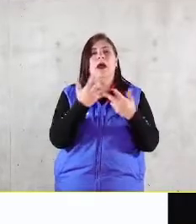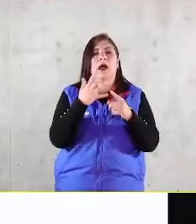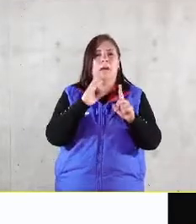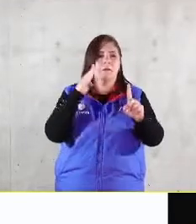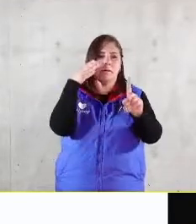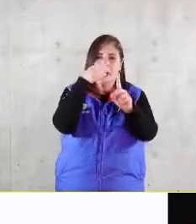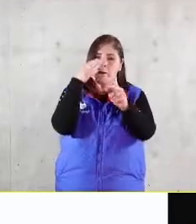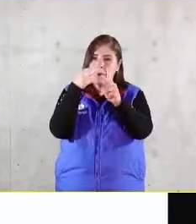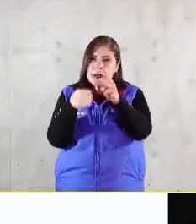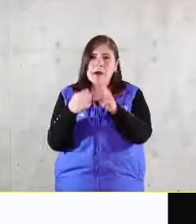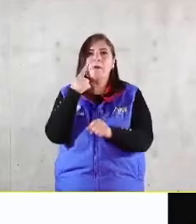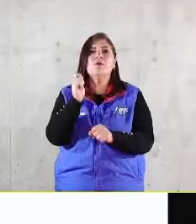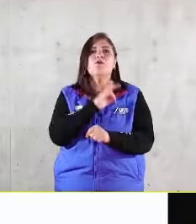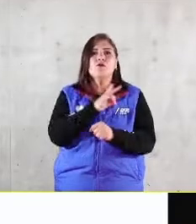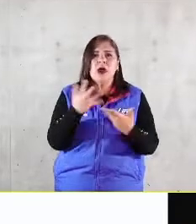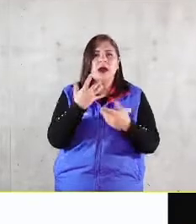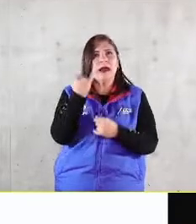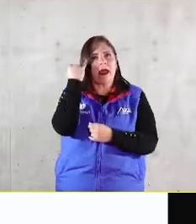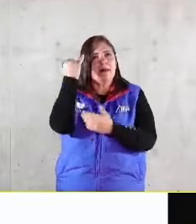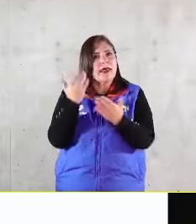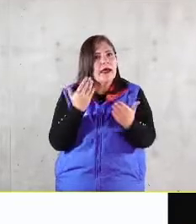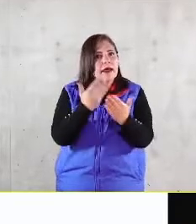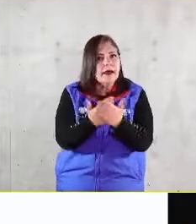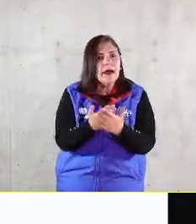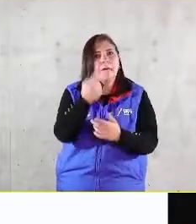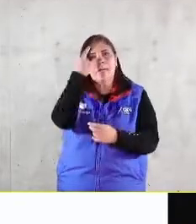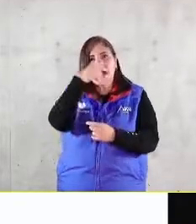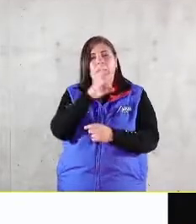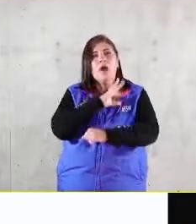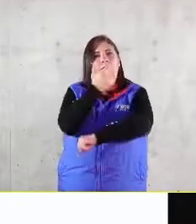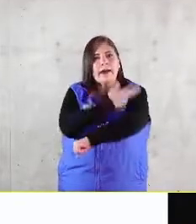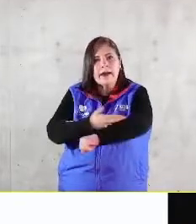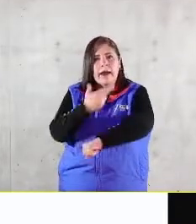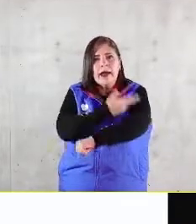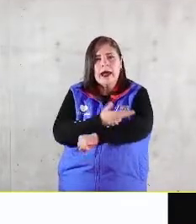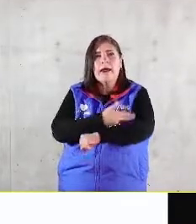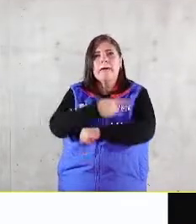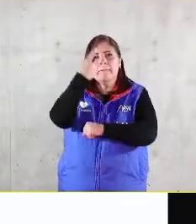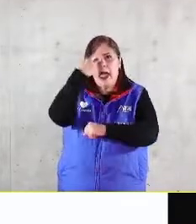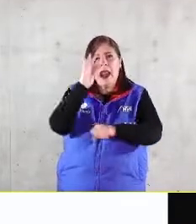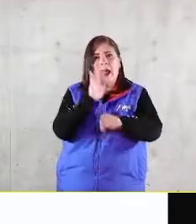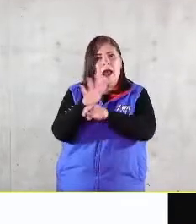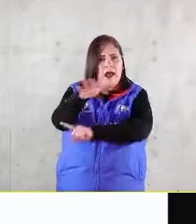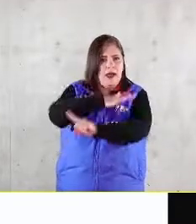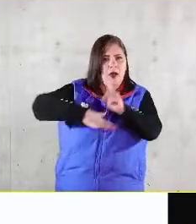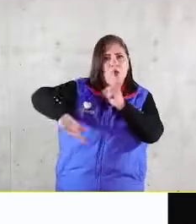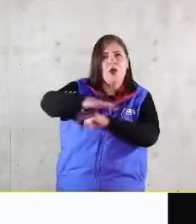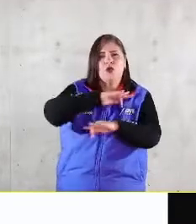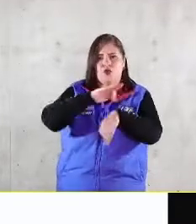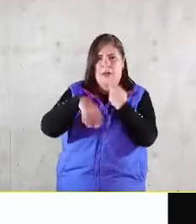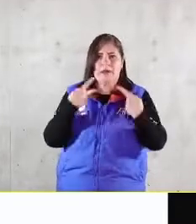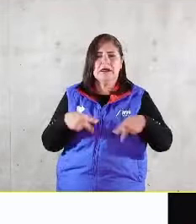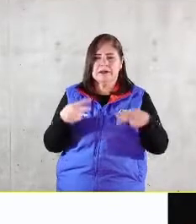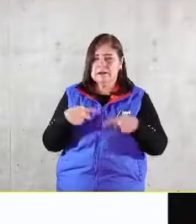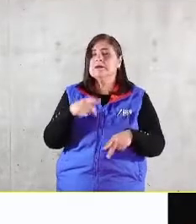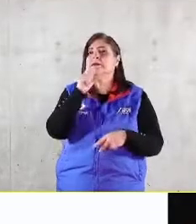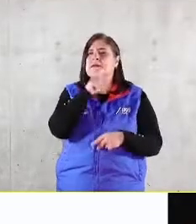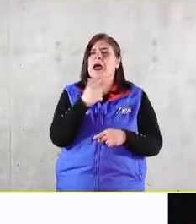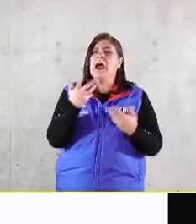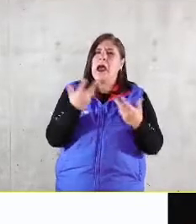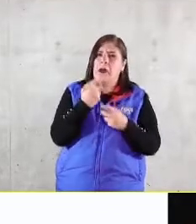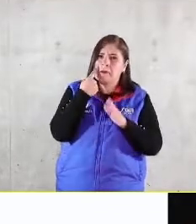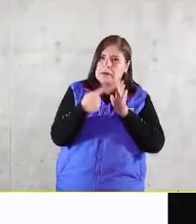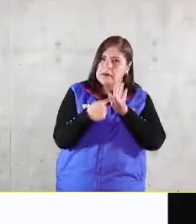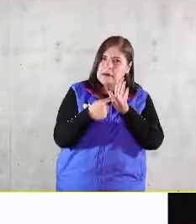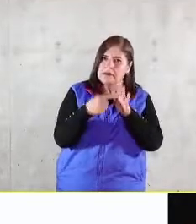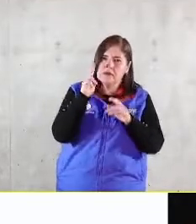y de cómo podemos generar iniciativas que nos lleven a una gestión sistemática de cara al bien común. Y finalmente, un ejemplo práctico para que vean ustedes